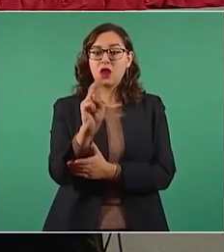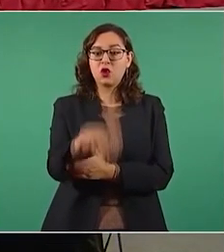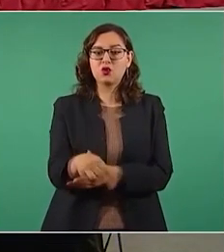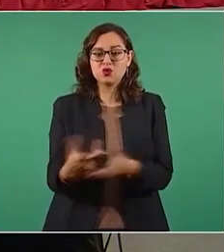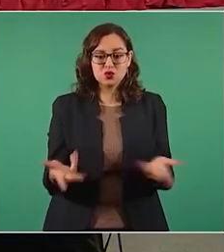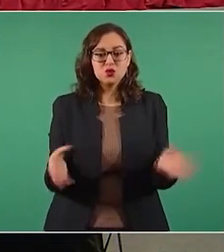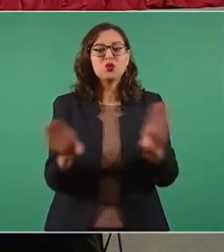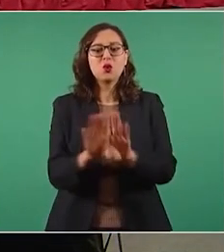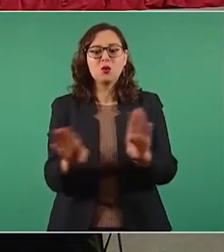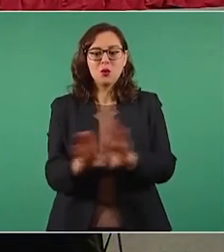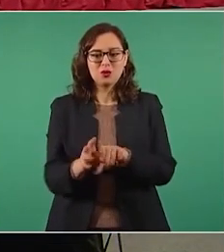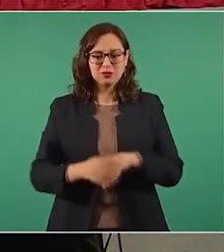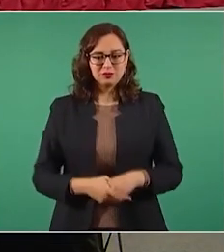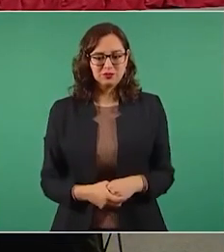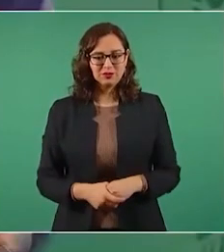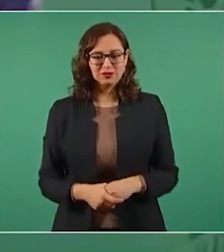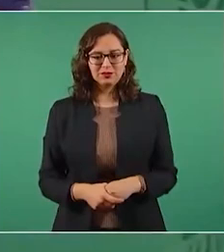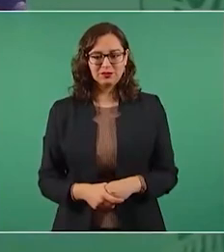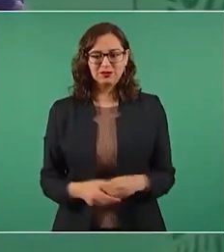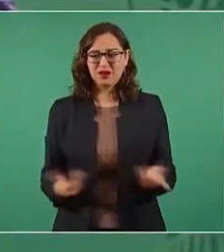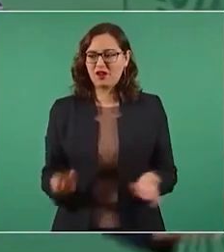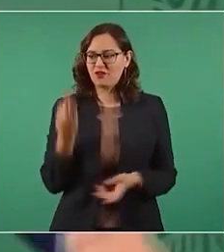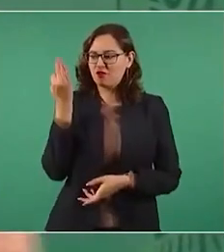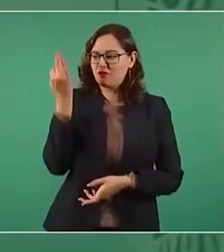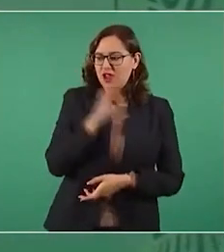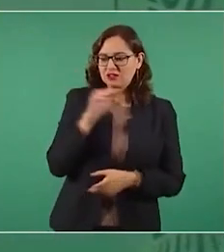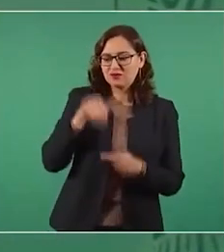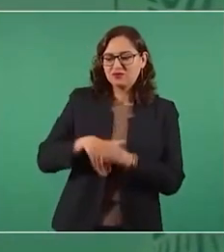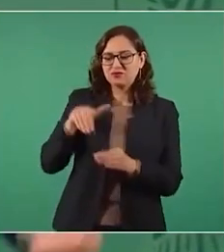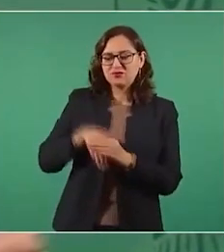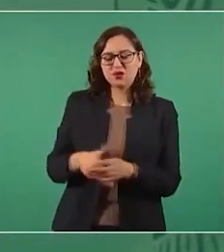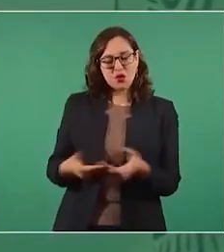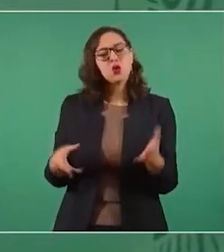Pues sólo con arreglos abajo.